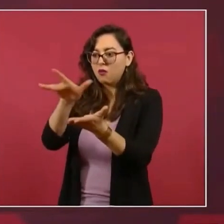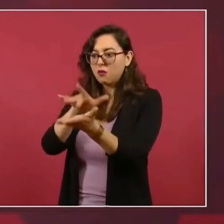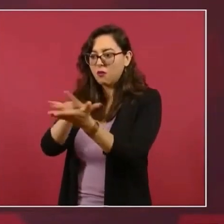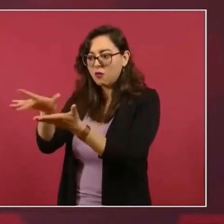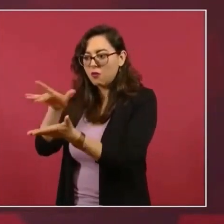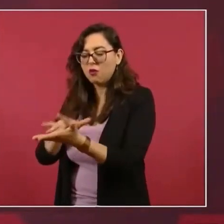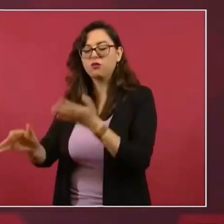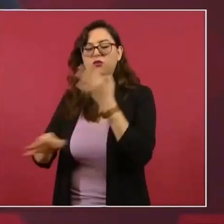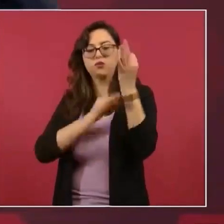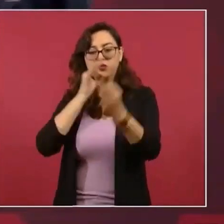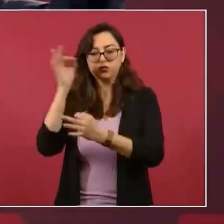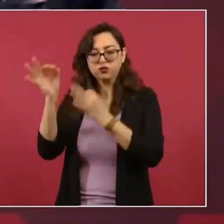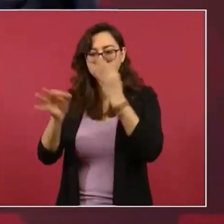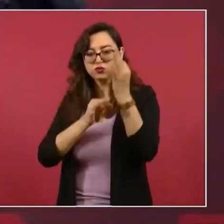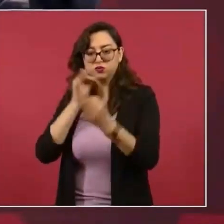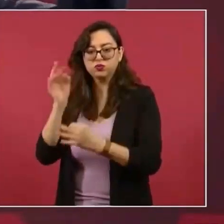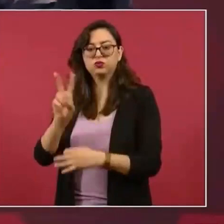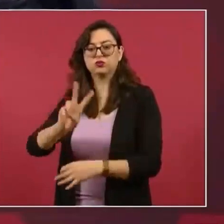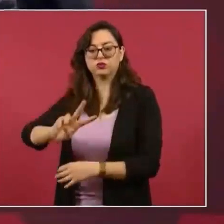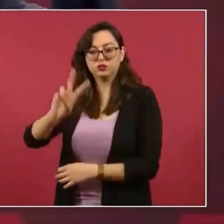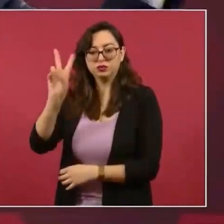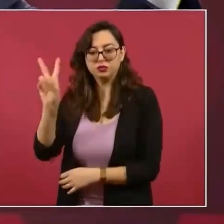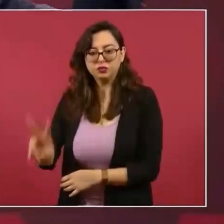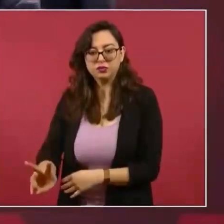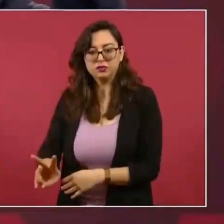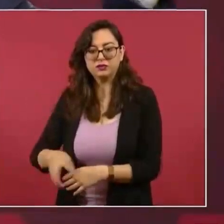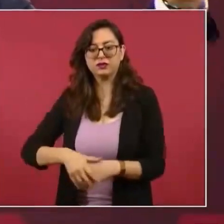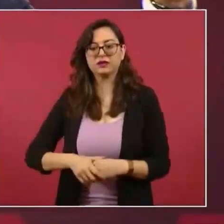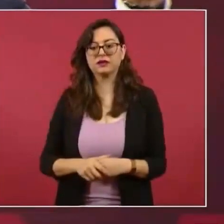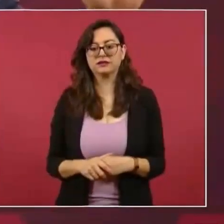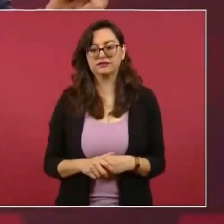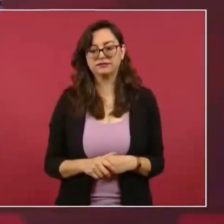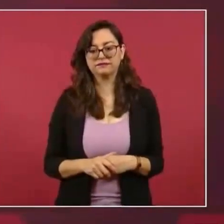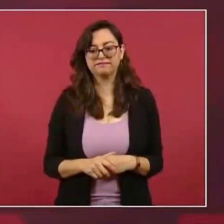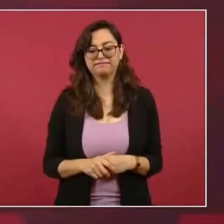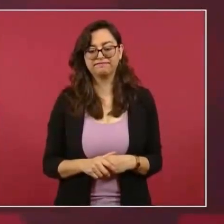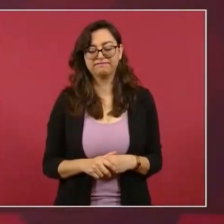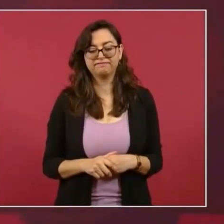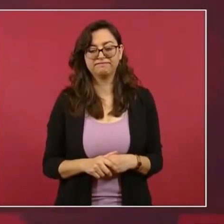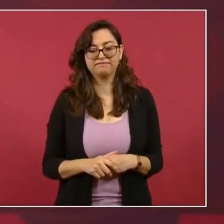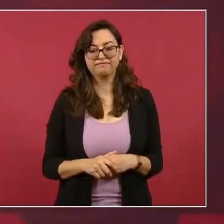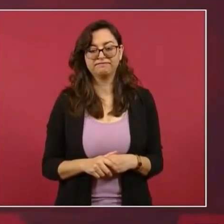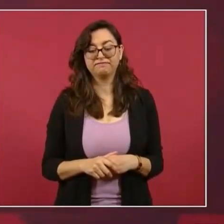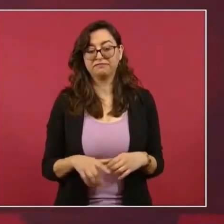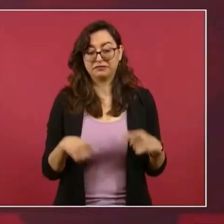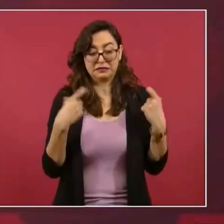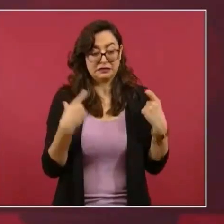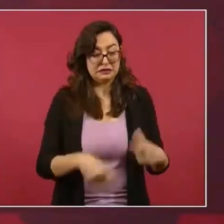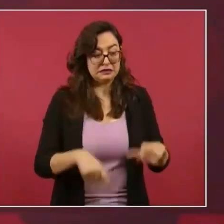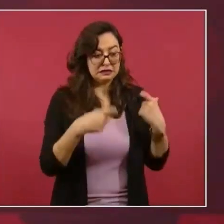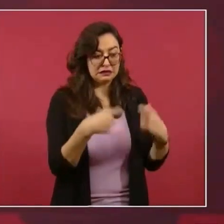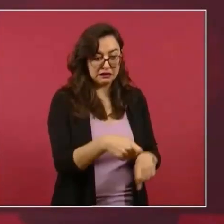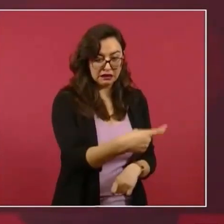donde no predomine no reine no impere el dinero